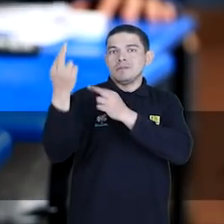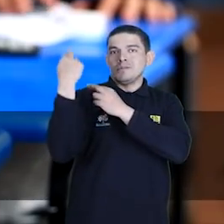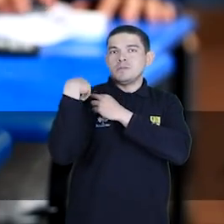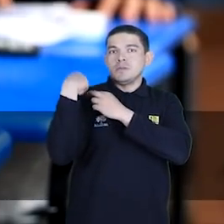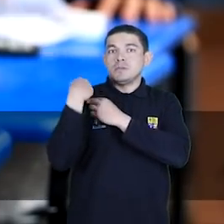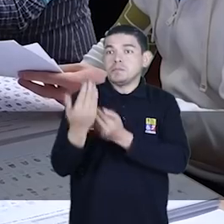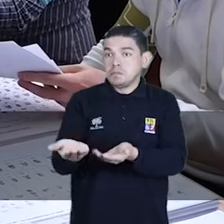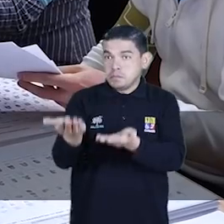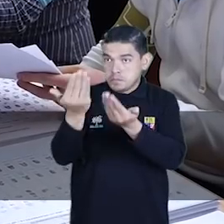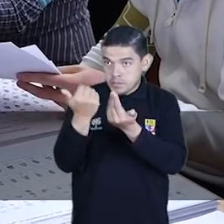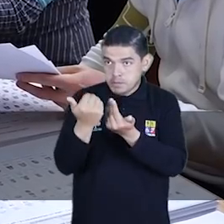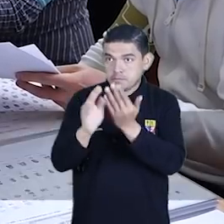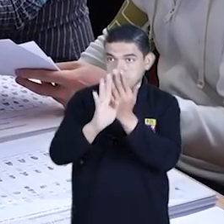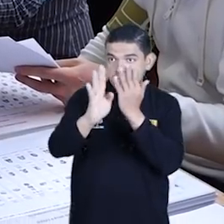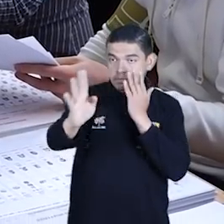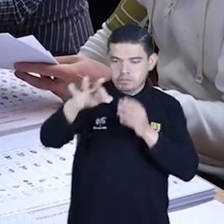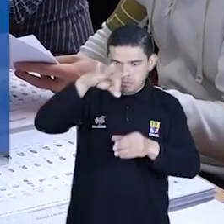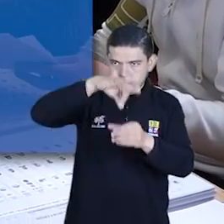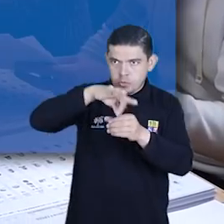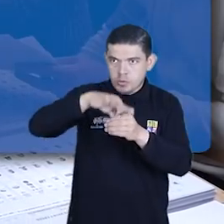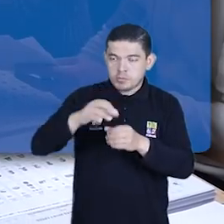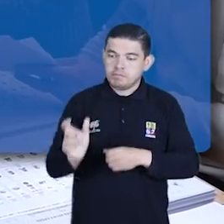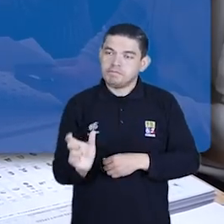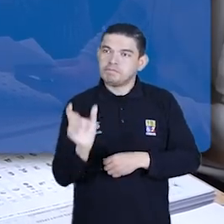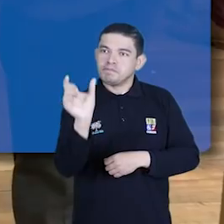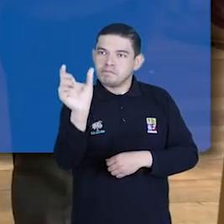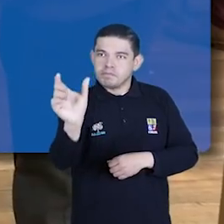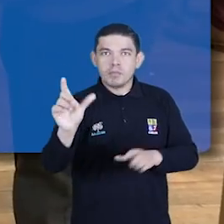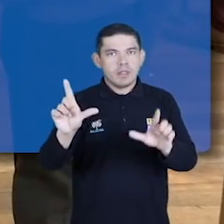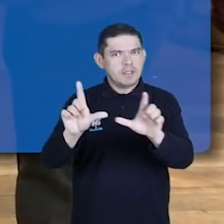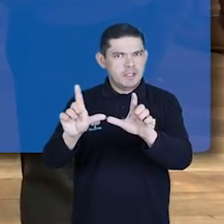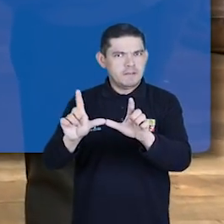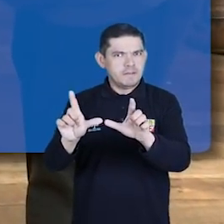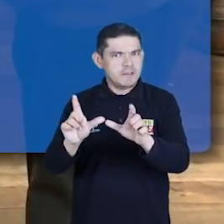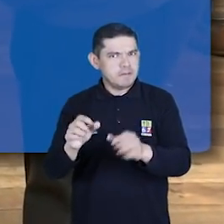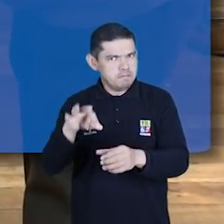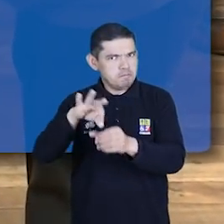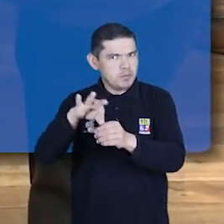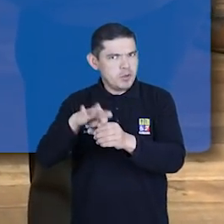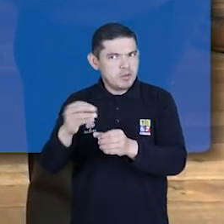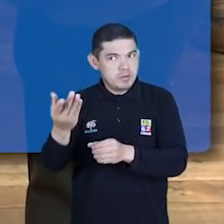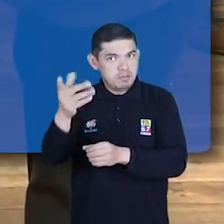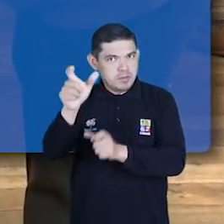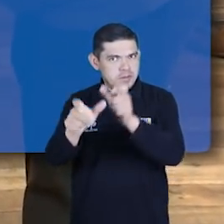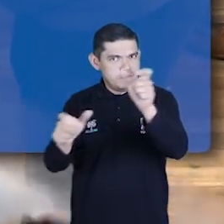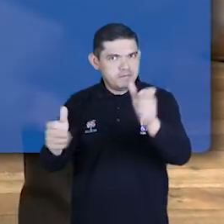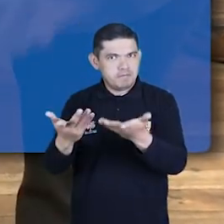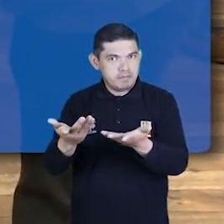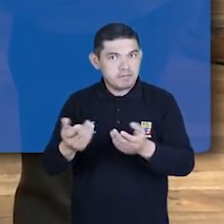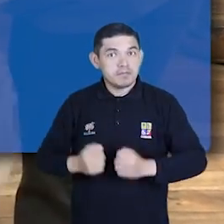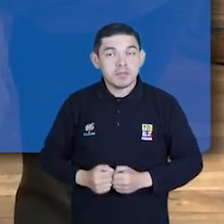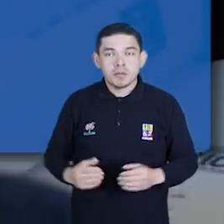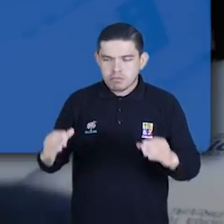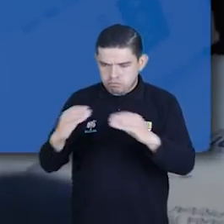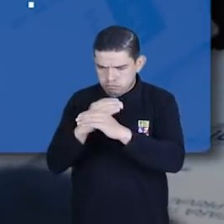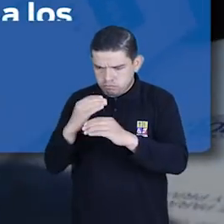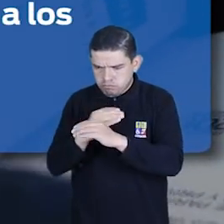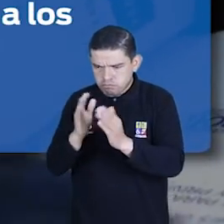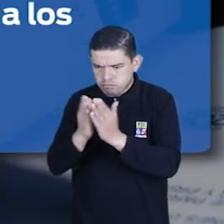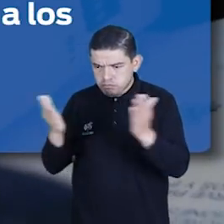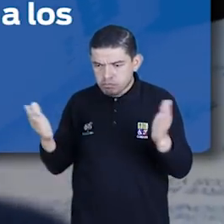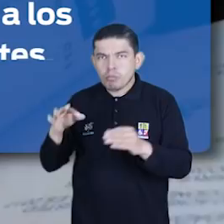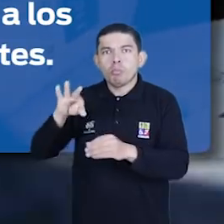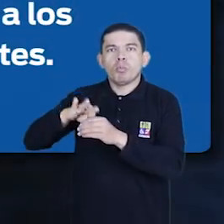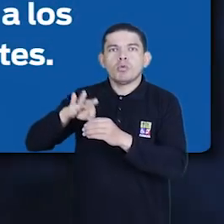únicamente el día de las elecciones y se encargan de recibir el sufragio de los ciudadanos, entregar los certificados de presentación o